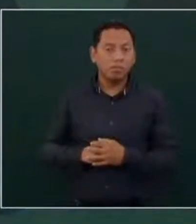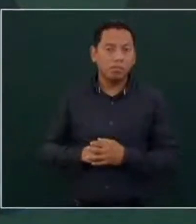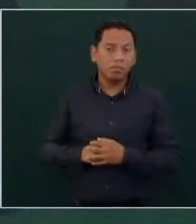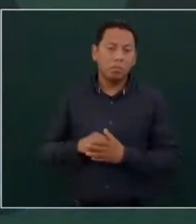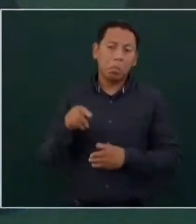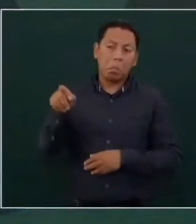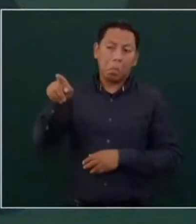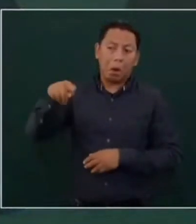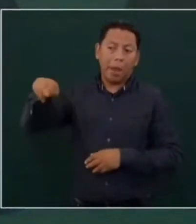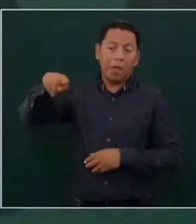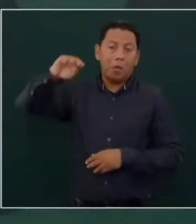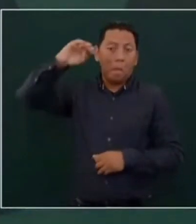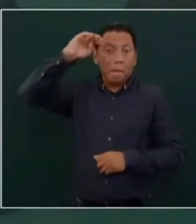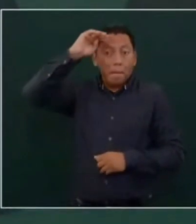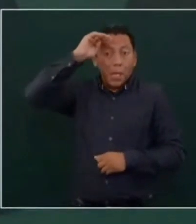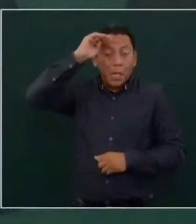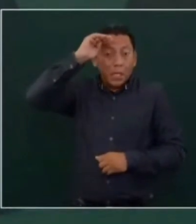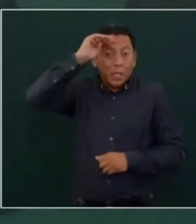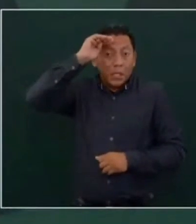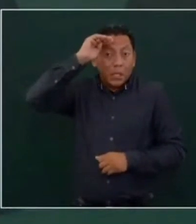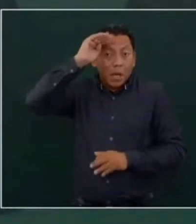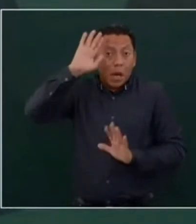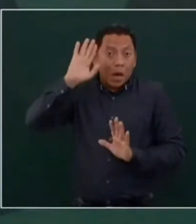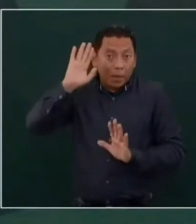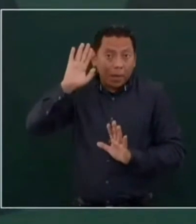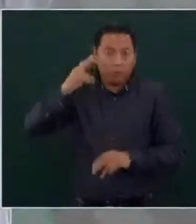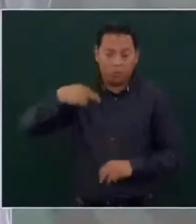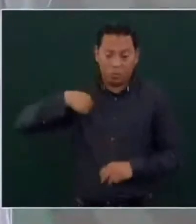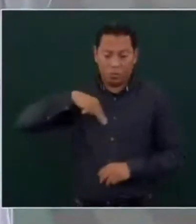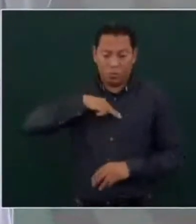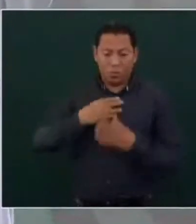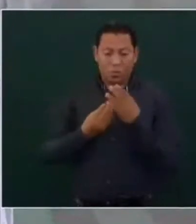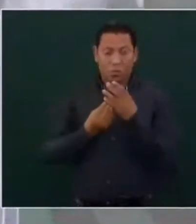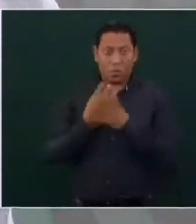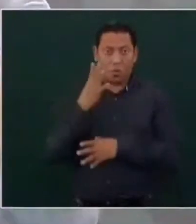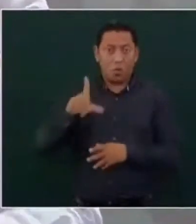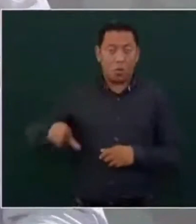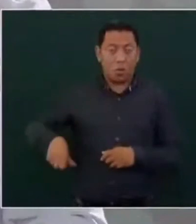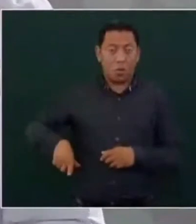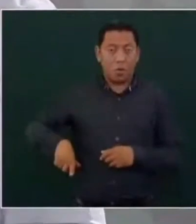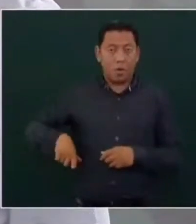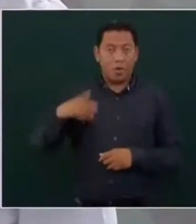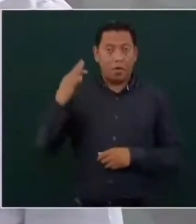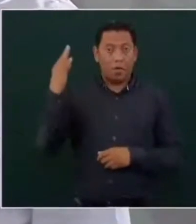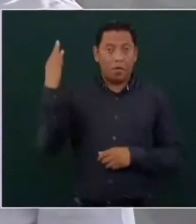consideraban de que nosotros éramos falsarios